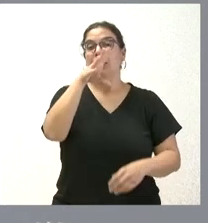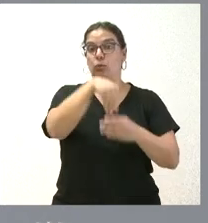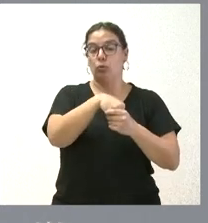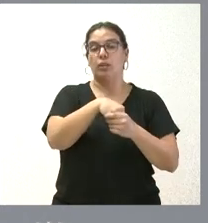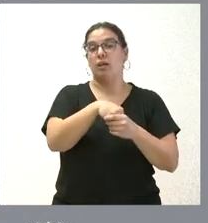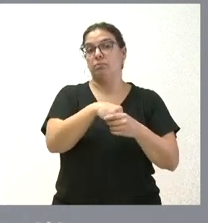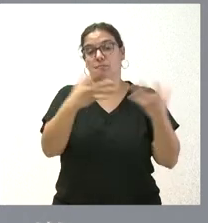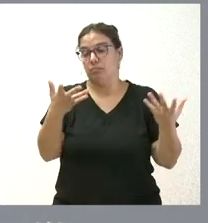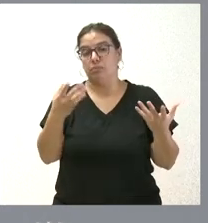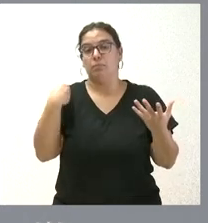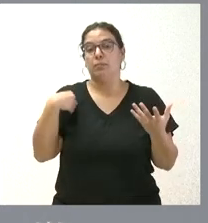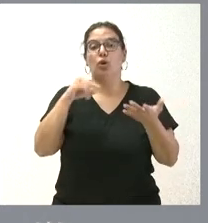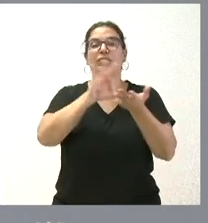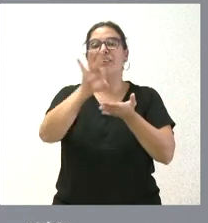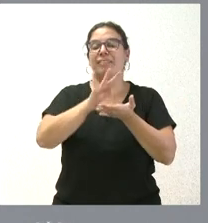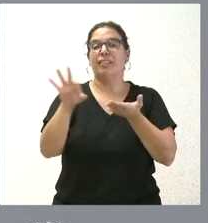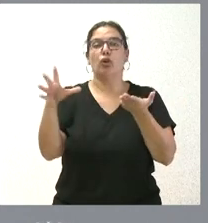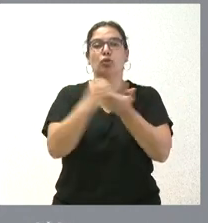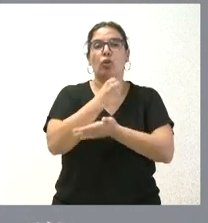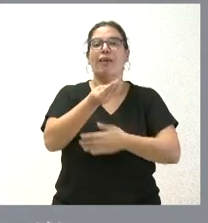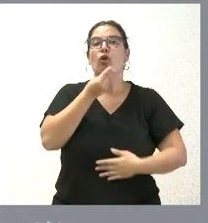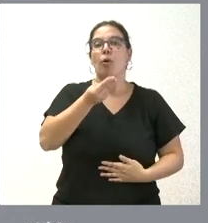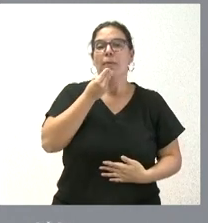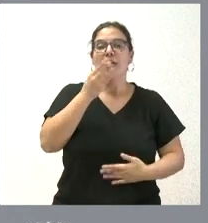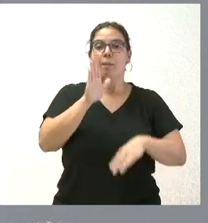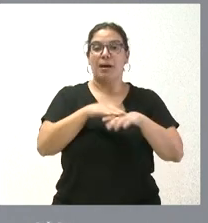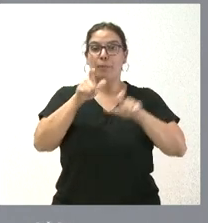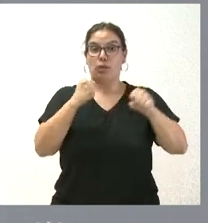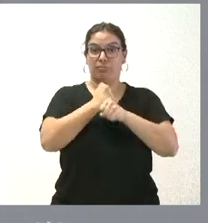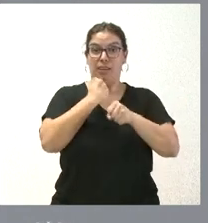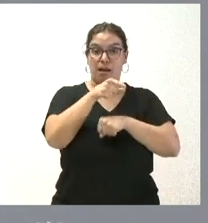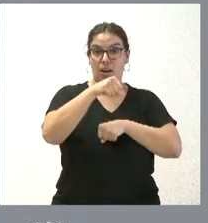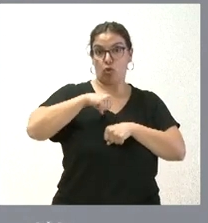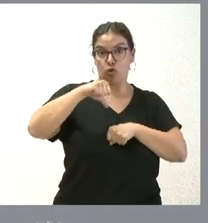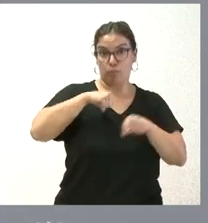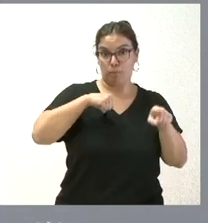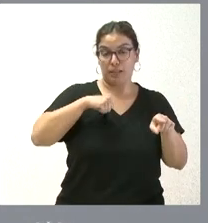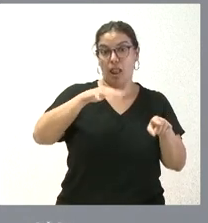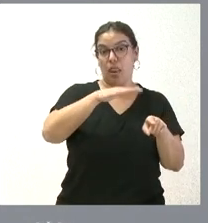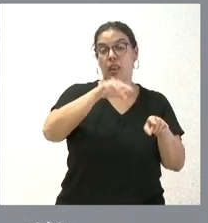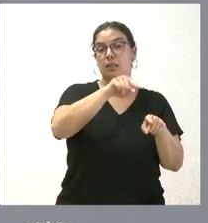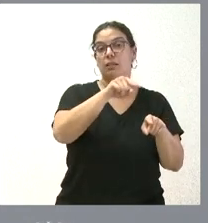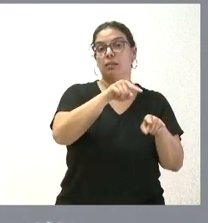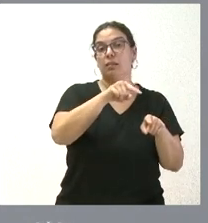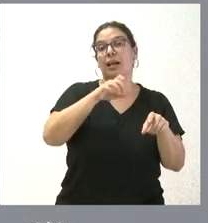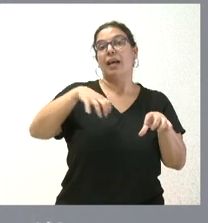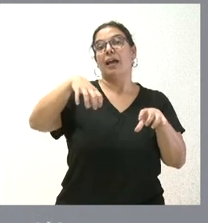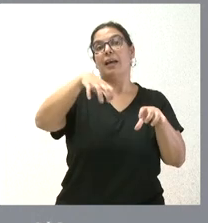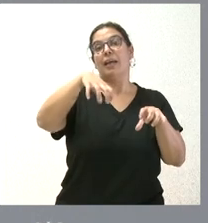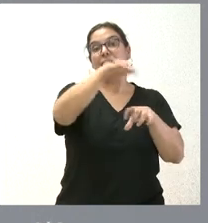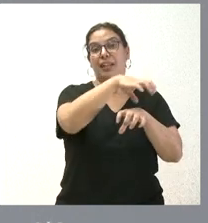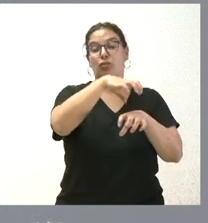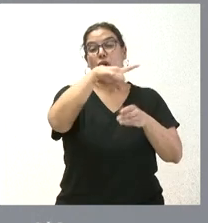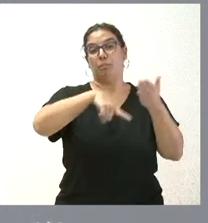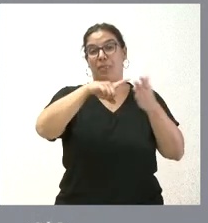básicamente, como les digo, todo el servicio de restauración tanto para los trabajadores de este hospital y de los centros de especialidades